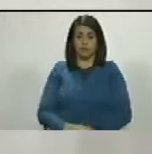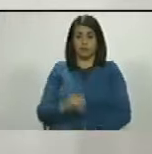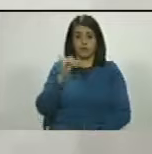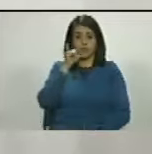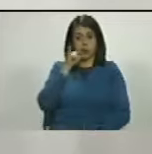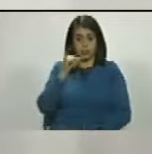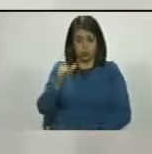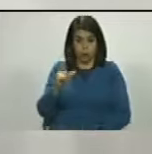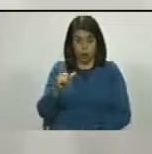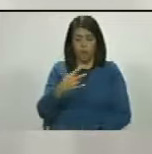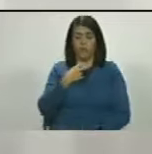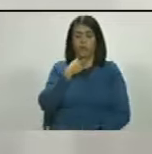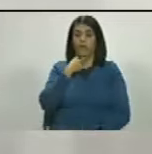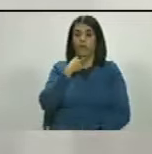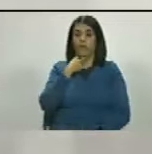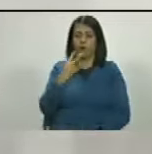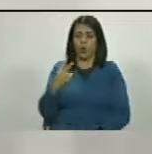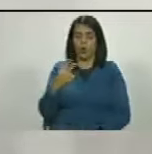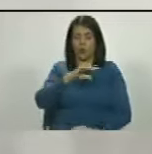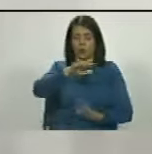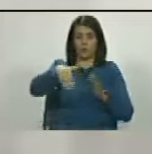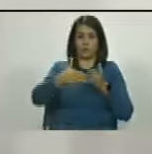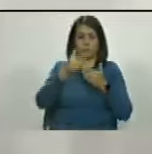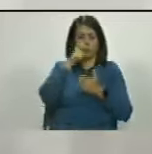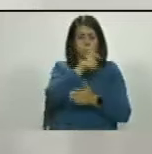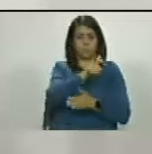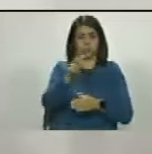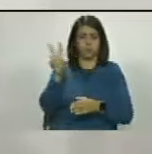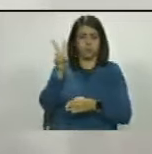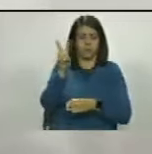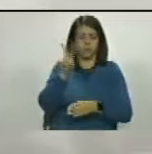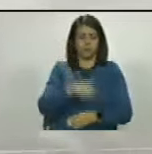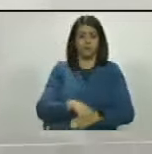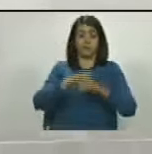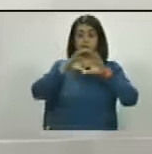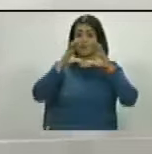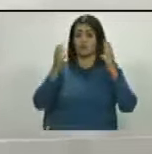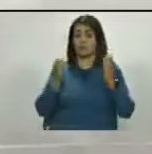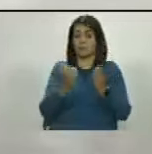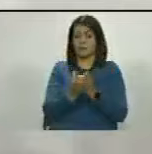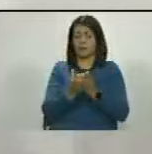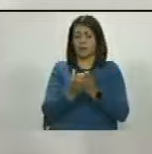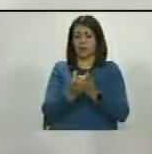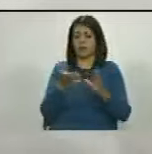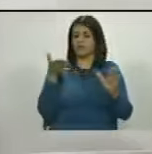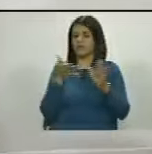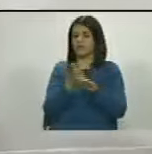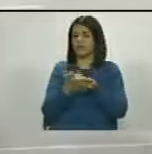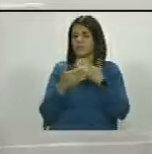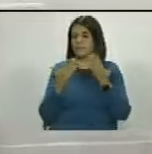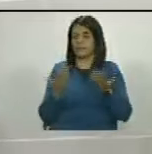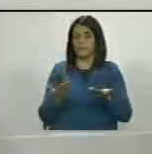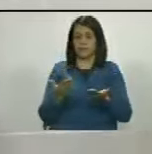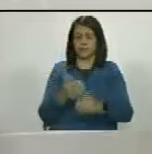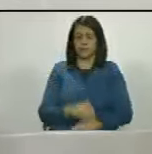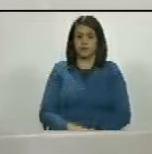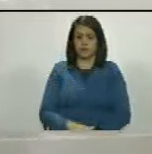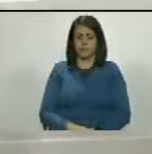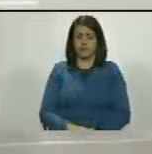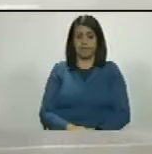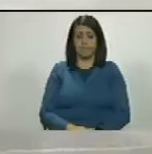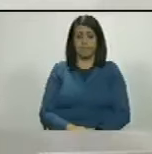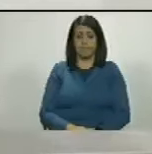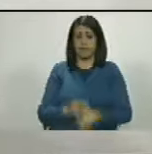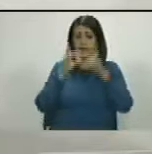Denunciar, levantar la voz ante todo el pueblo de Venezuela y el mundo sobre el